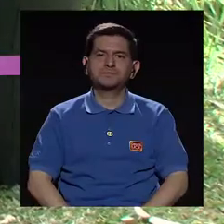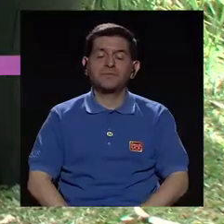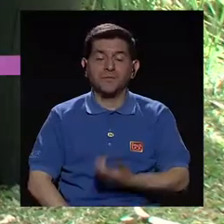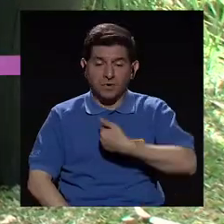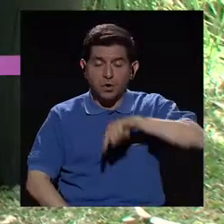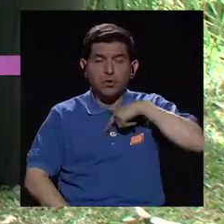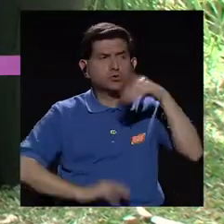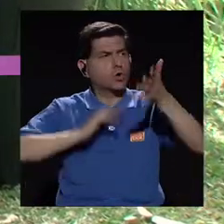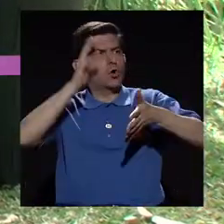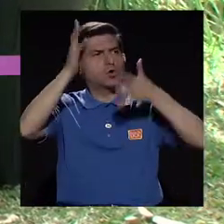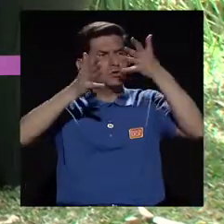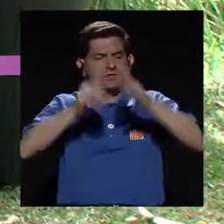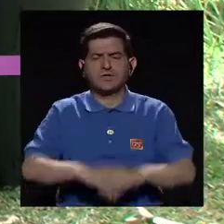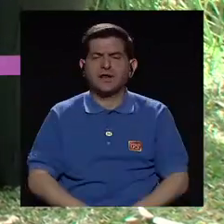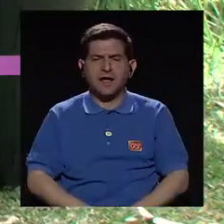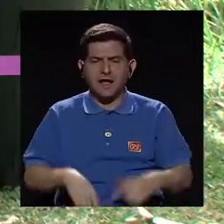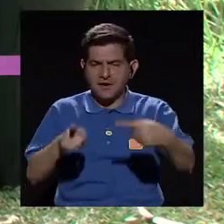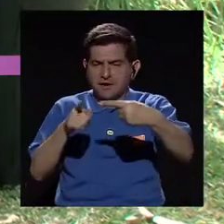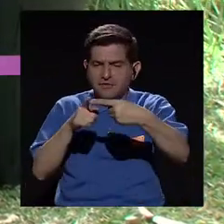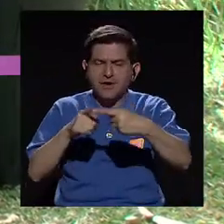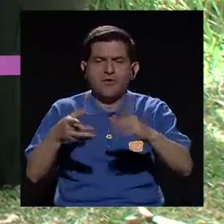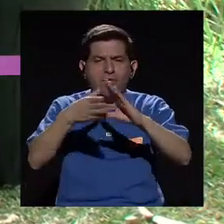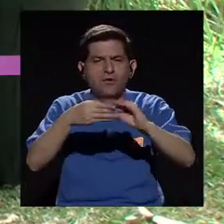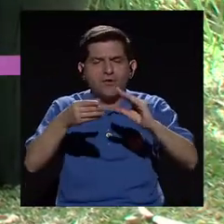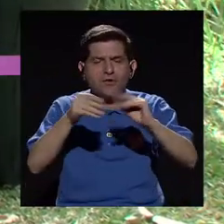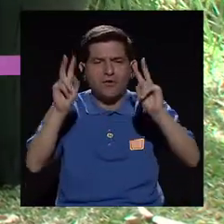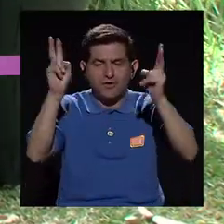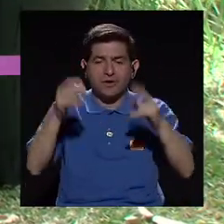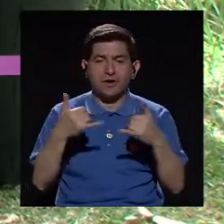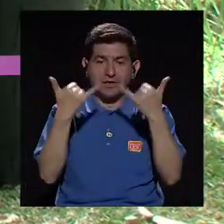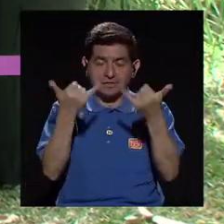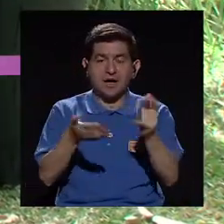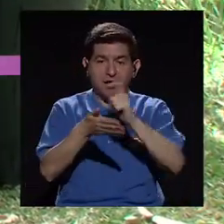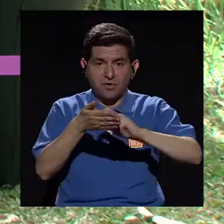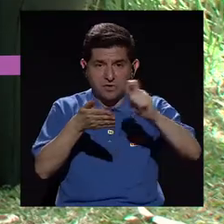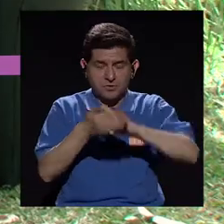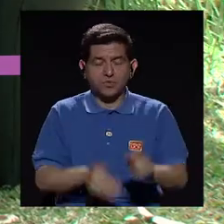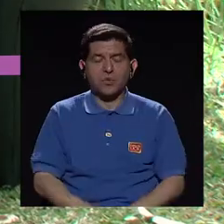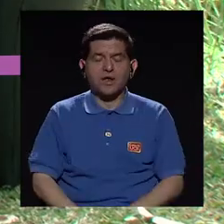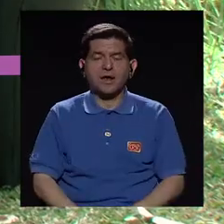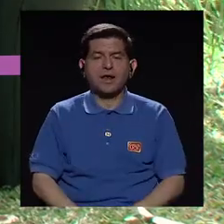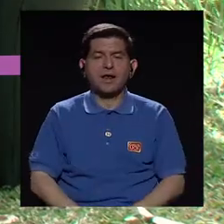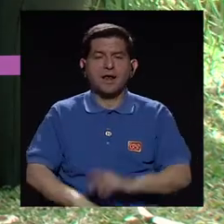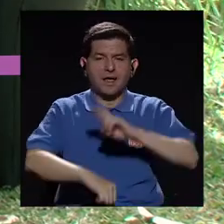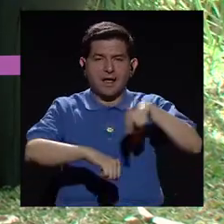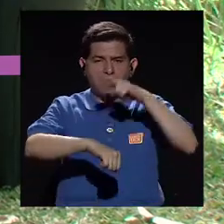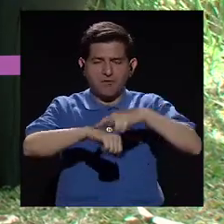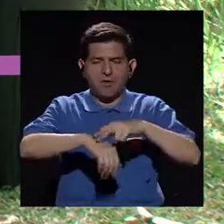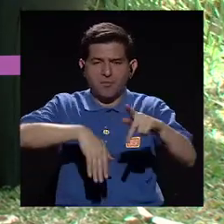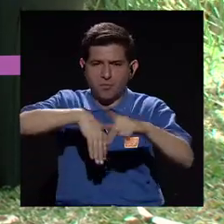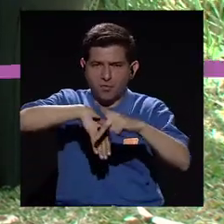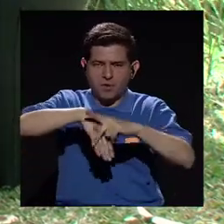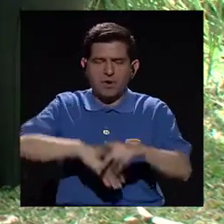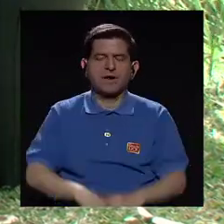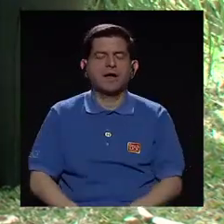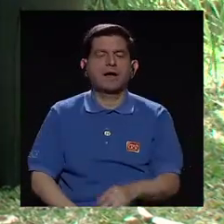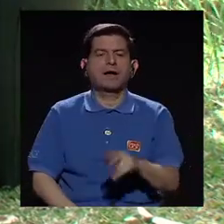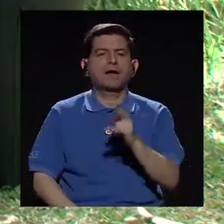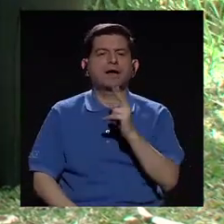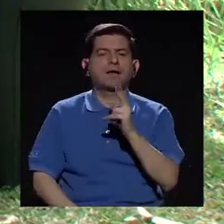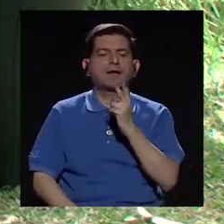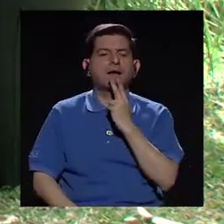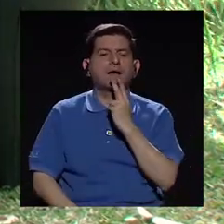Entonces, hemos creado Rincón de Cuentos. En este momento estamos en la Escuela República del Paraguay en Atillo